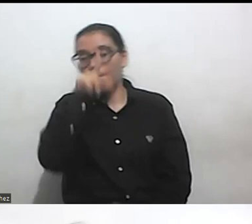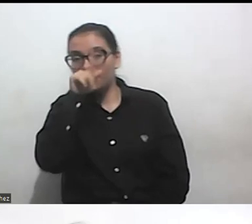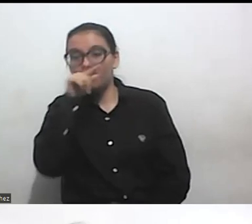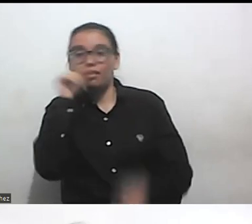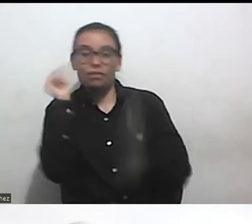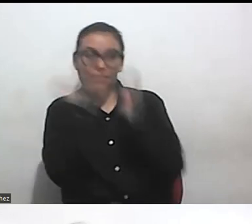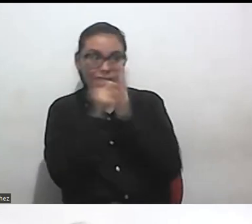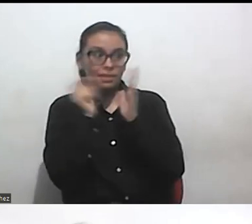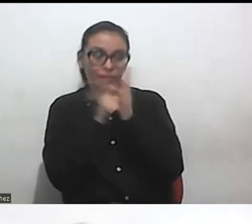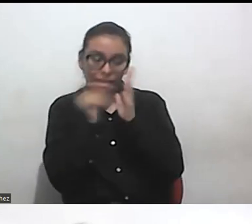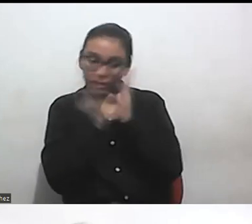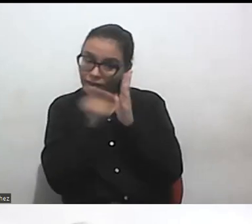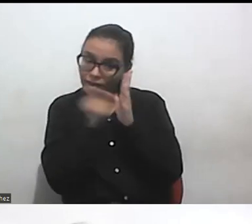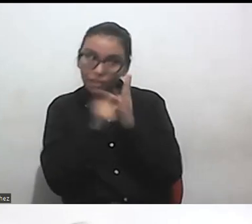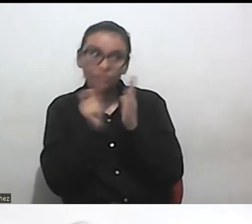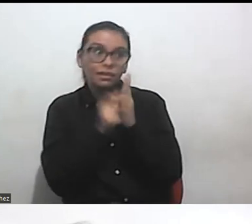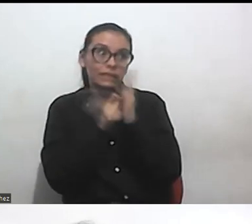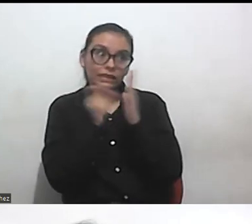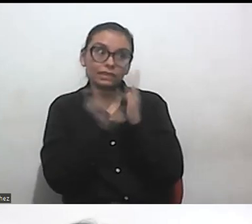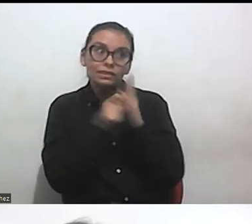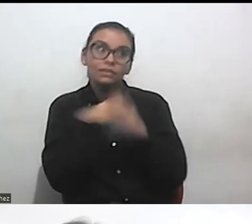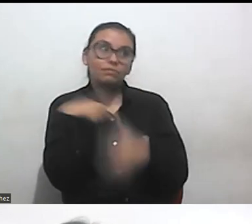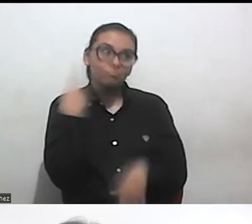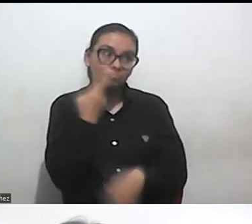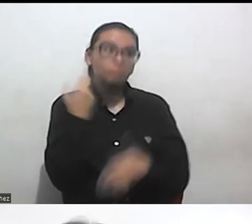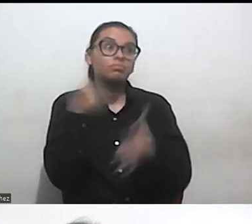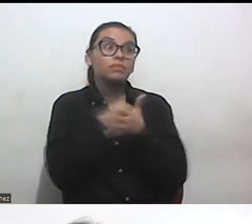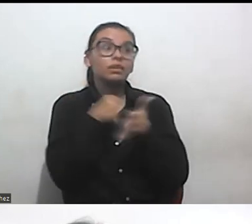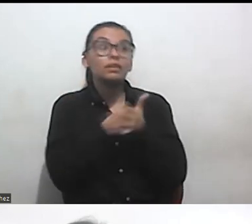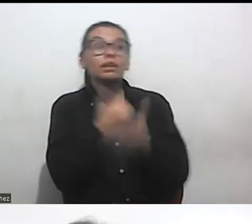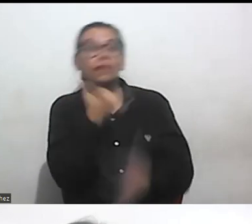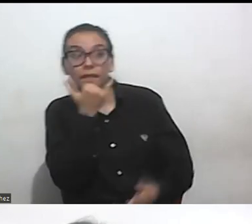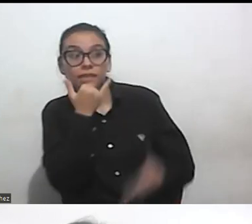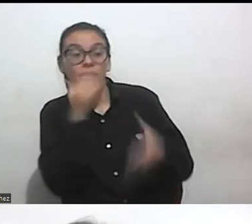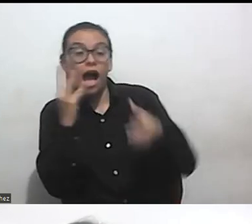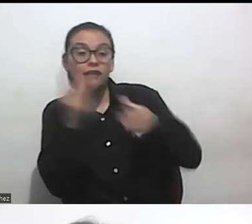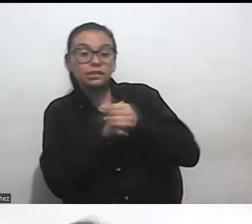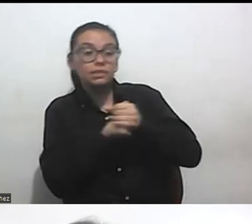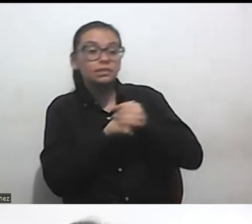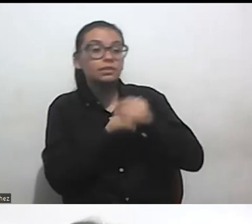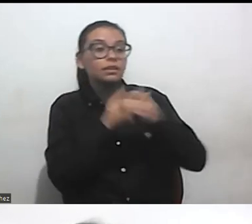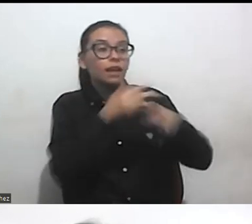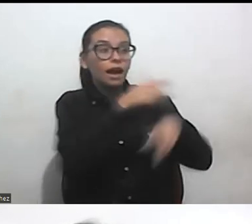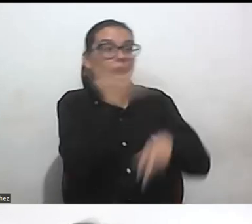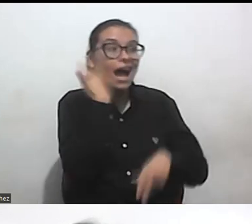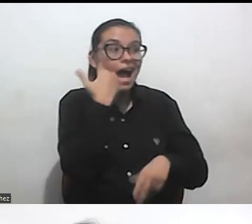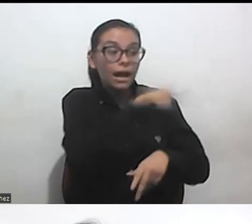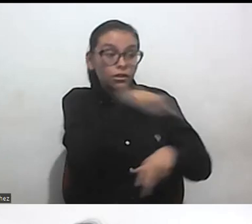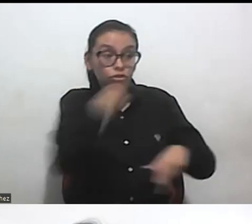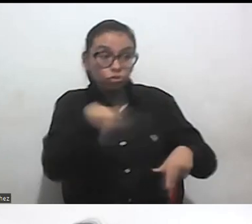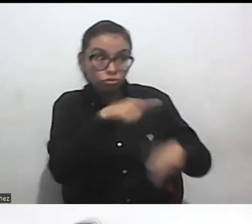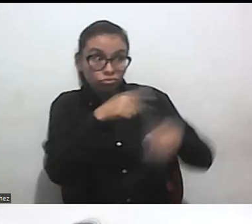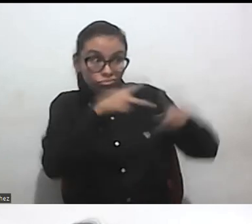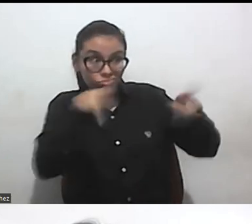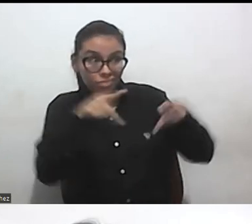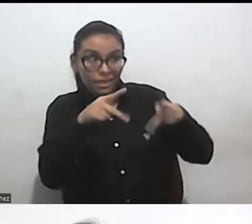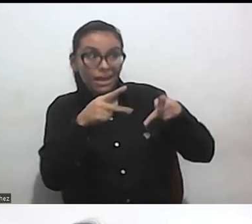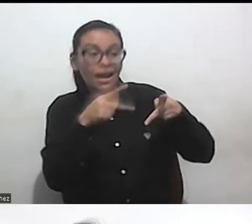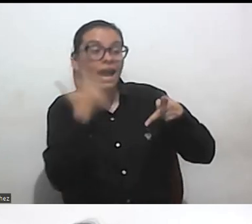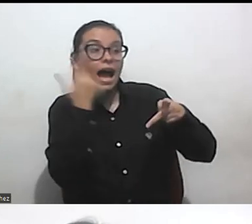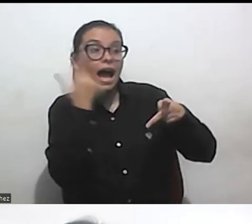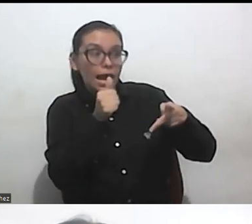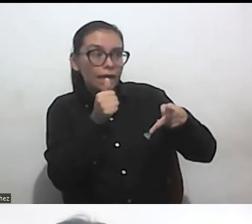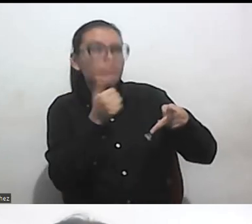de que que pasa con accesibilidad en los espacios feministas que porque no se está hablando de temas de